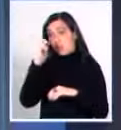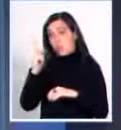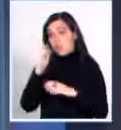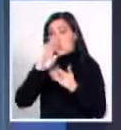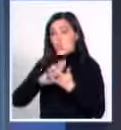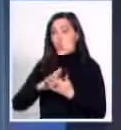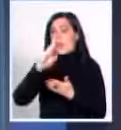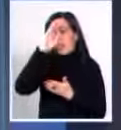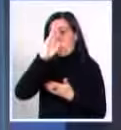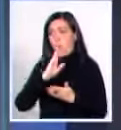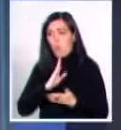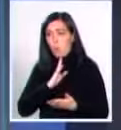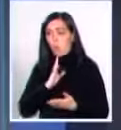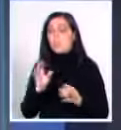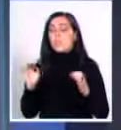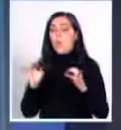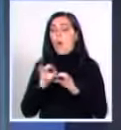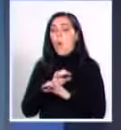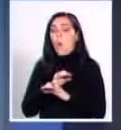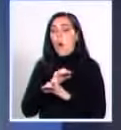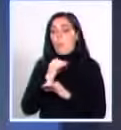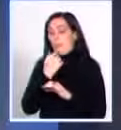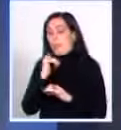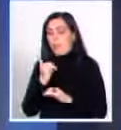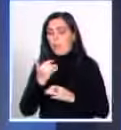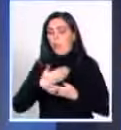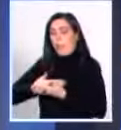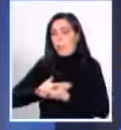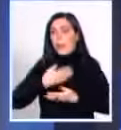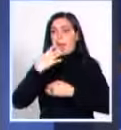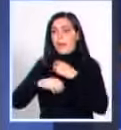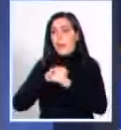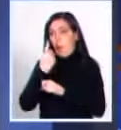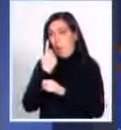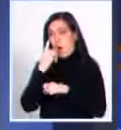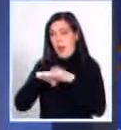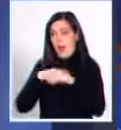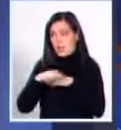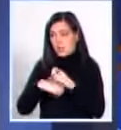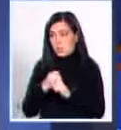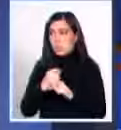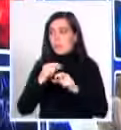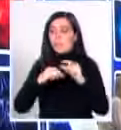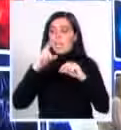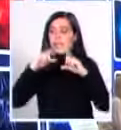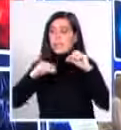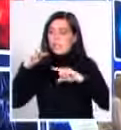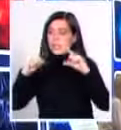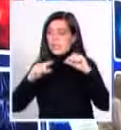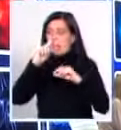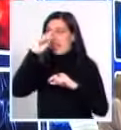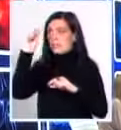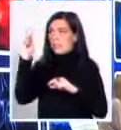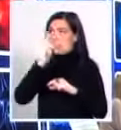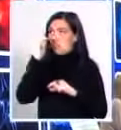hipoacusia en nuestro país al año, por ejemplo. Las estadísticas internacionales,